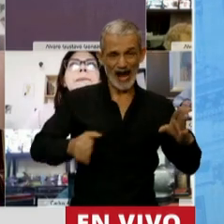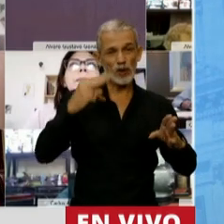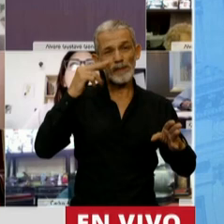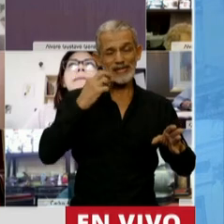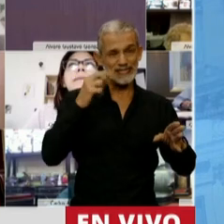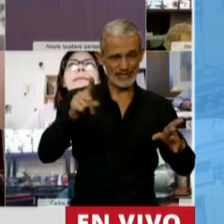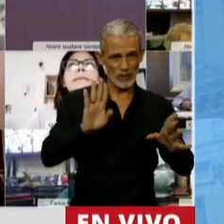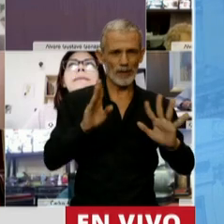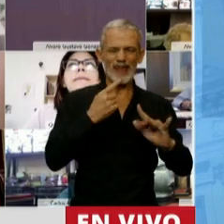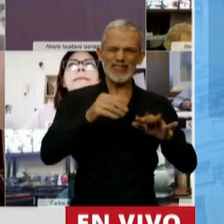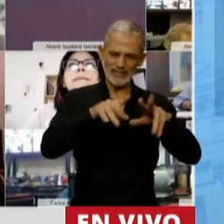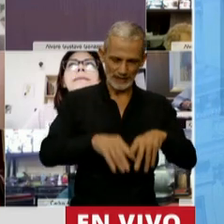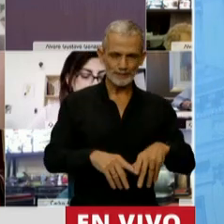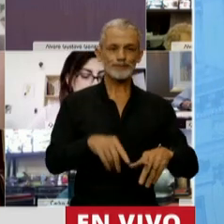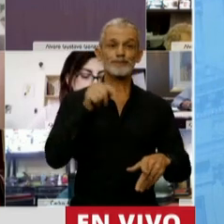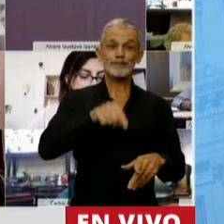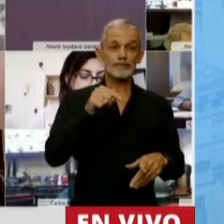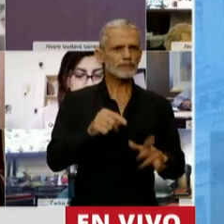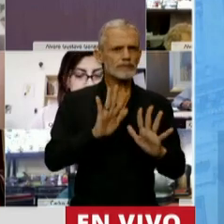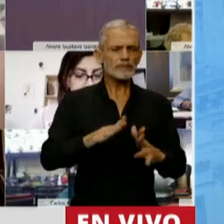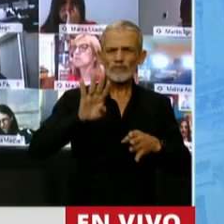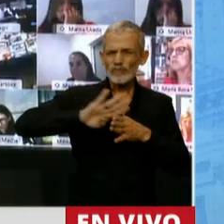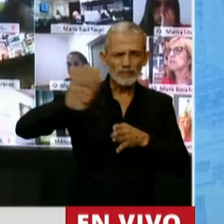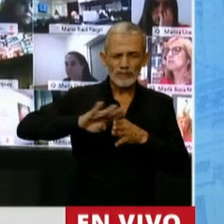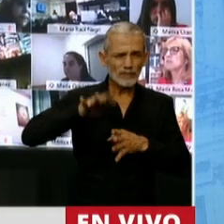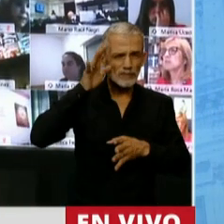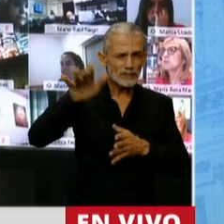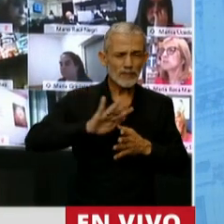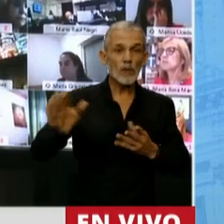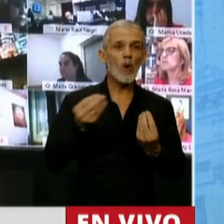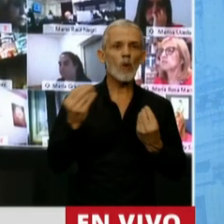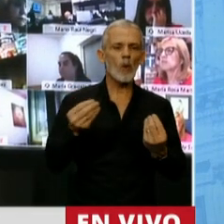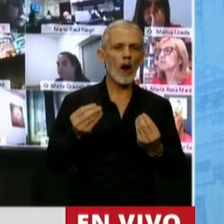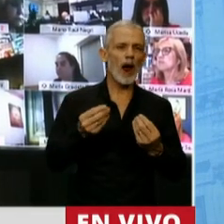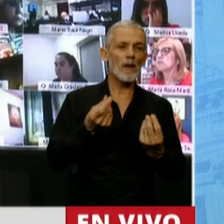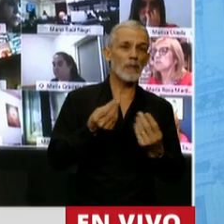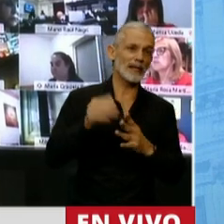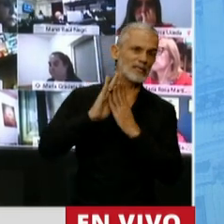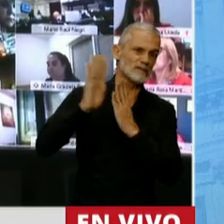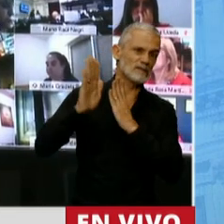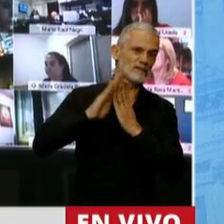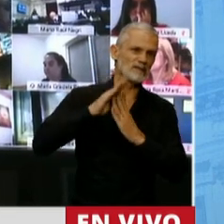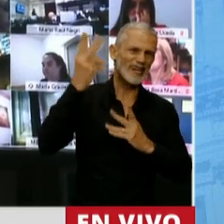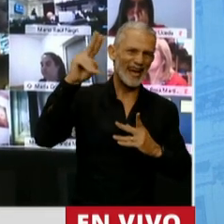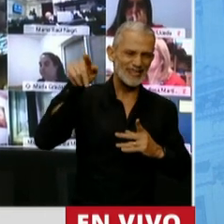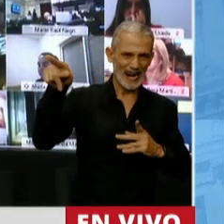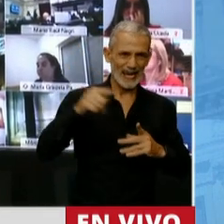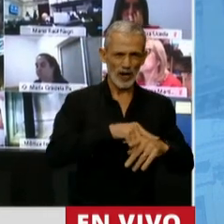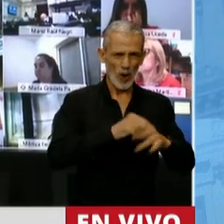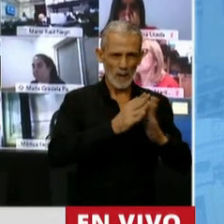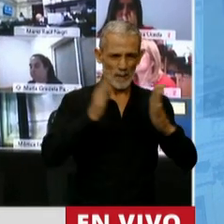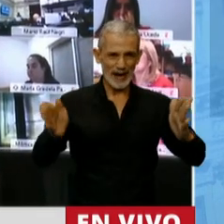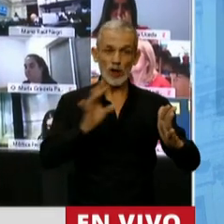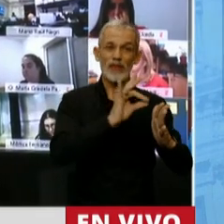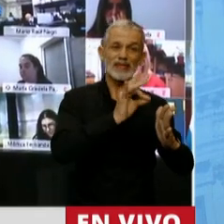que se dice, la contracara de esta fenomenal deuda fue una abultada fuga de capitales, que en el periodo comprendido